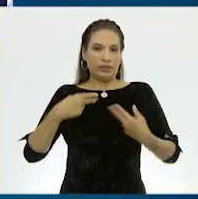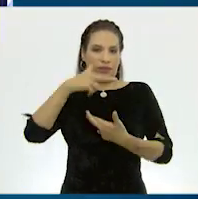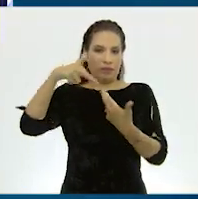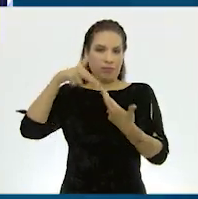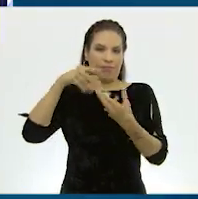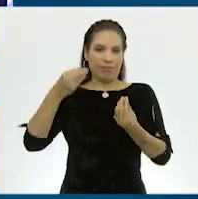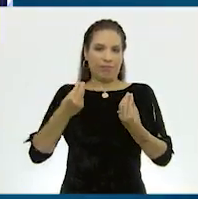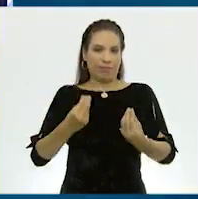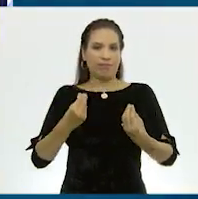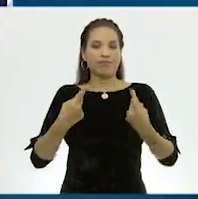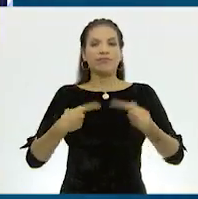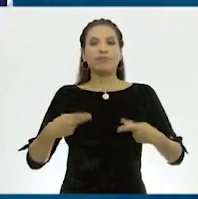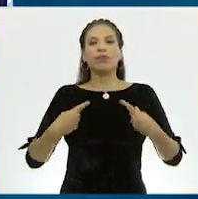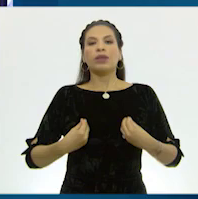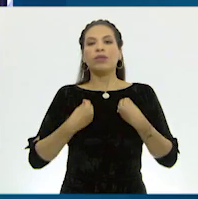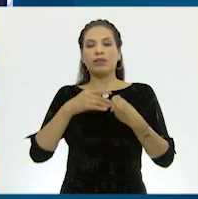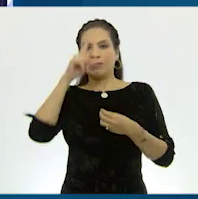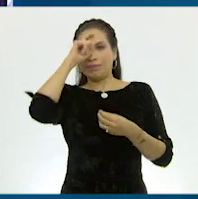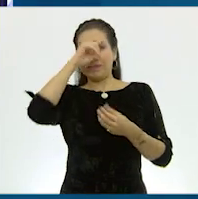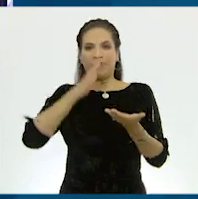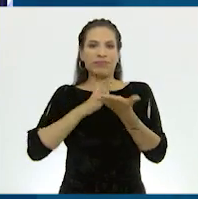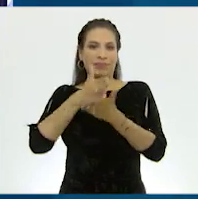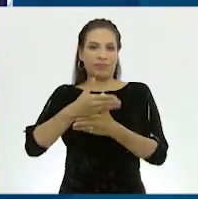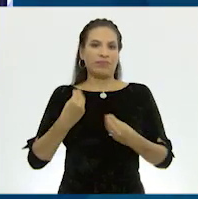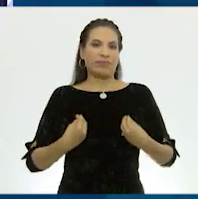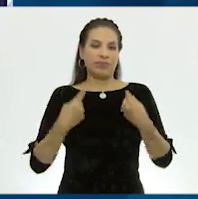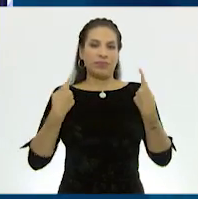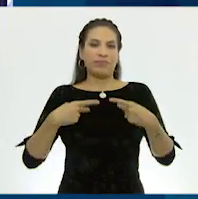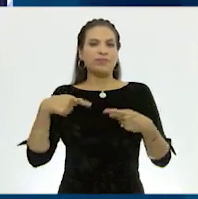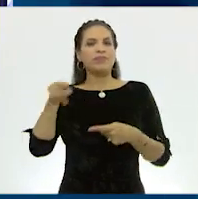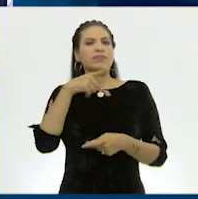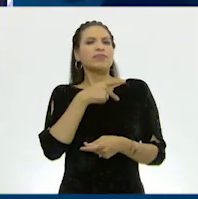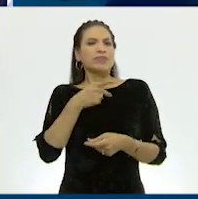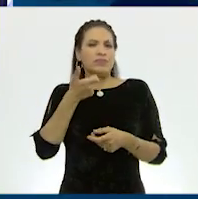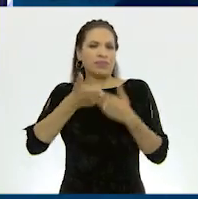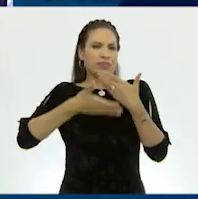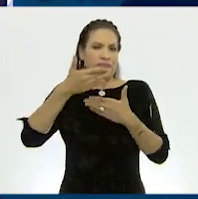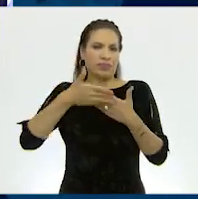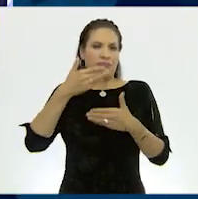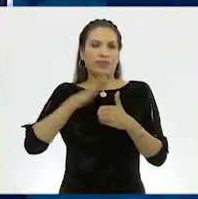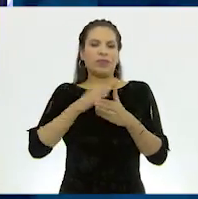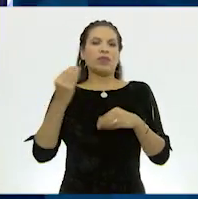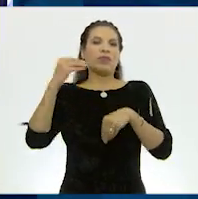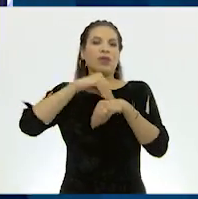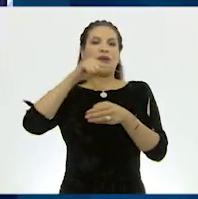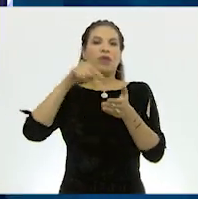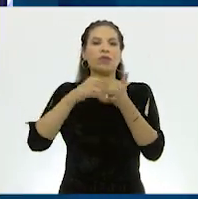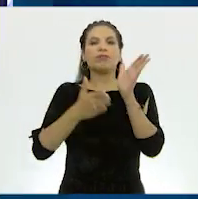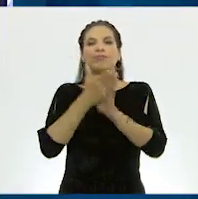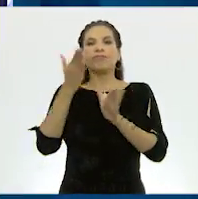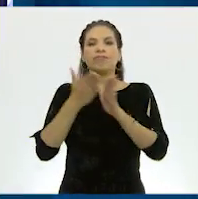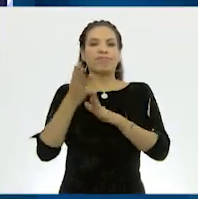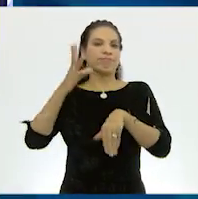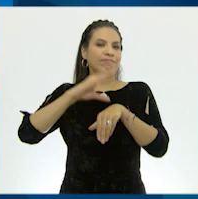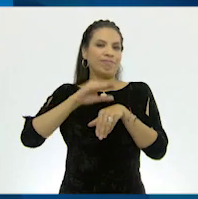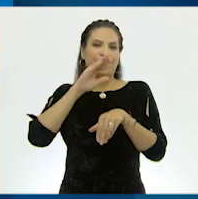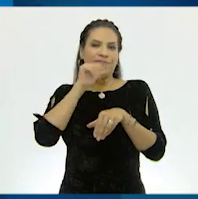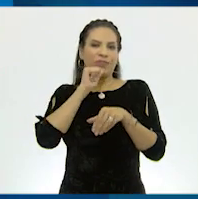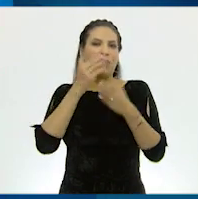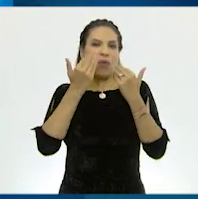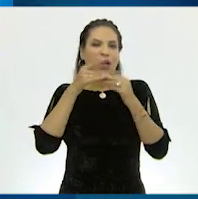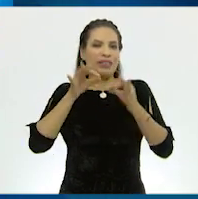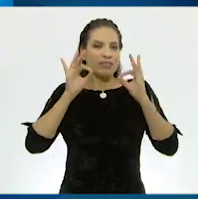resulta difícil el acceso a la vivienda Por eso la gente de escasos recursos opta por habitar lugares y construcciones inapropiados